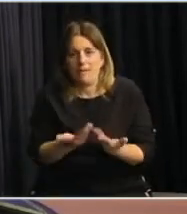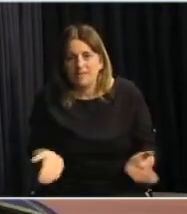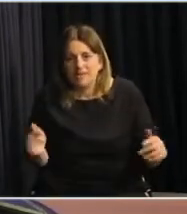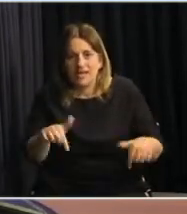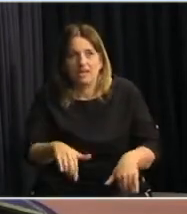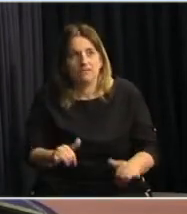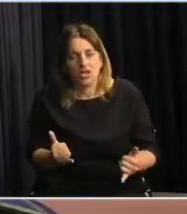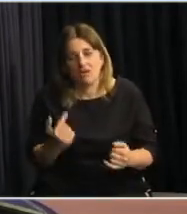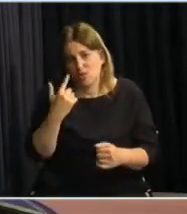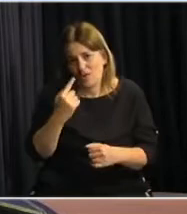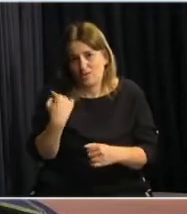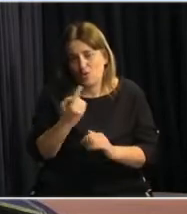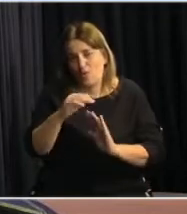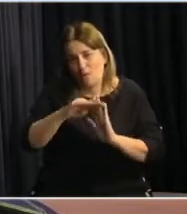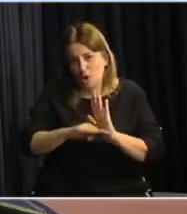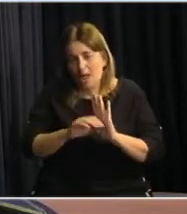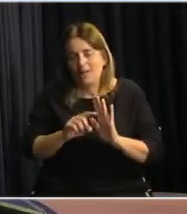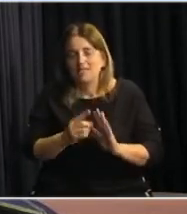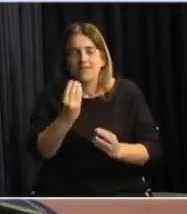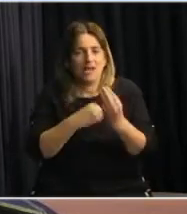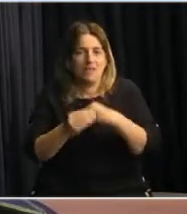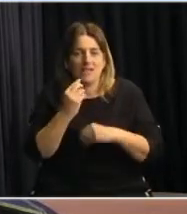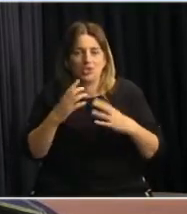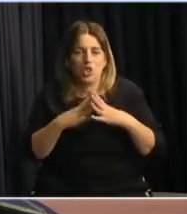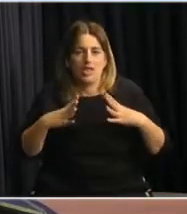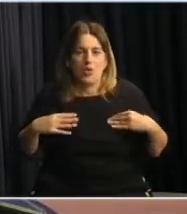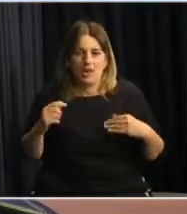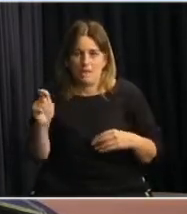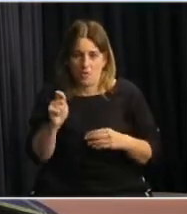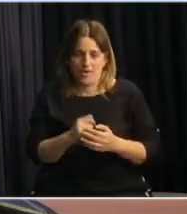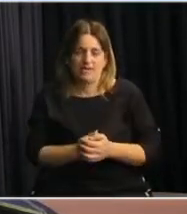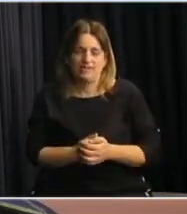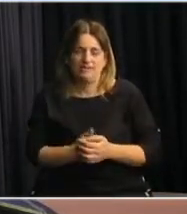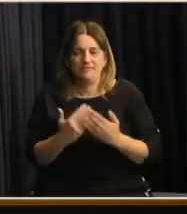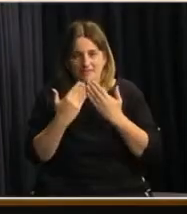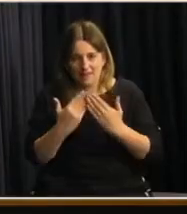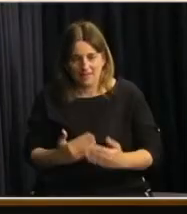de nuestro tradicional programa de alimentación escolar de escuelas públicas. Muchas gracias.